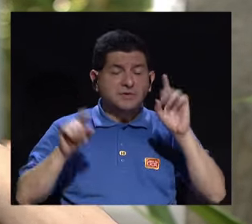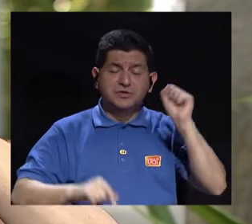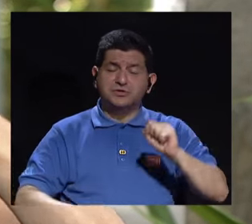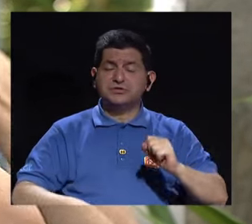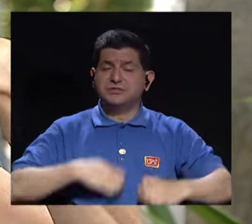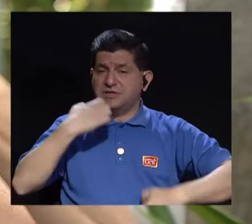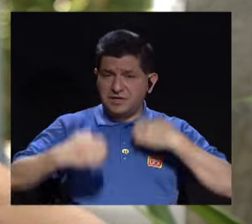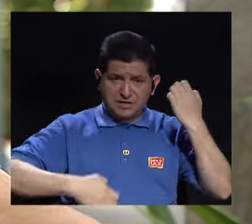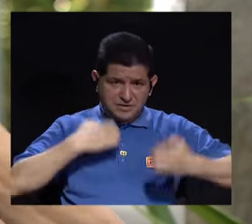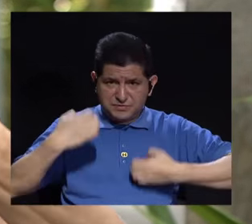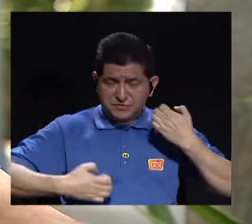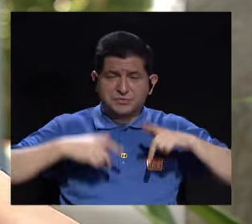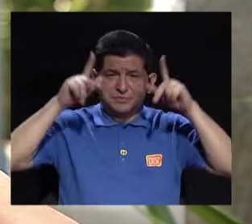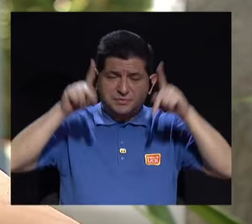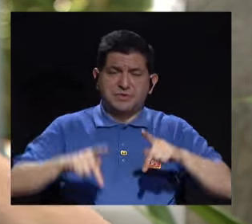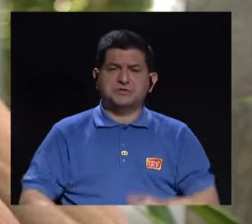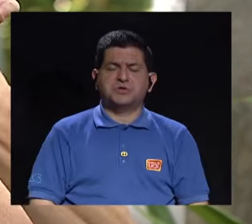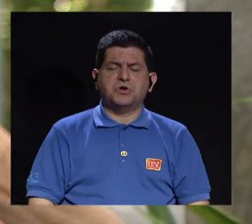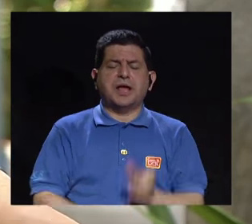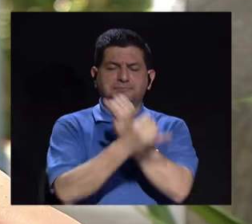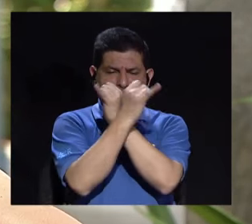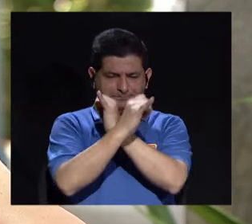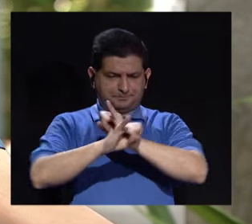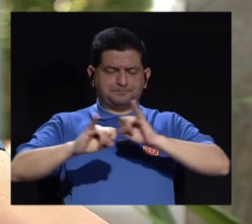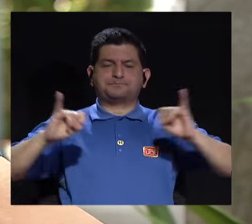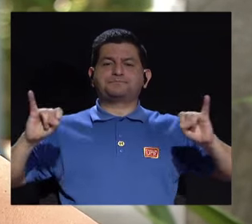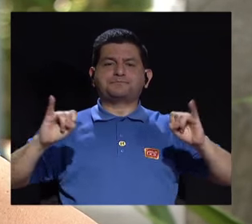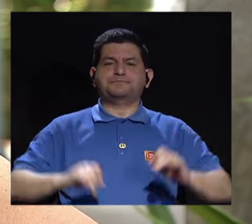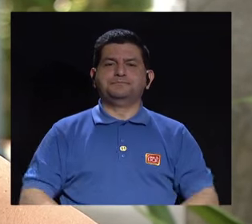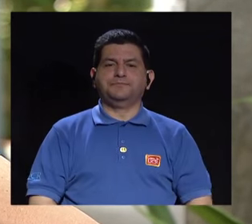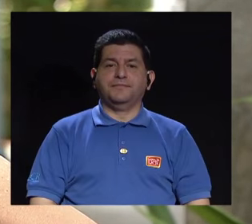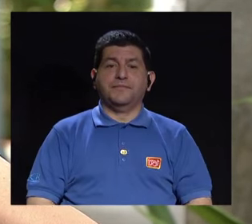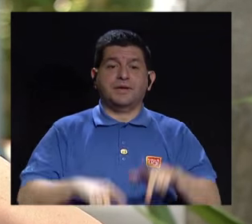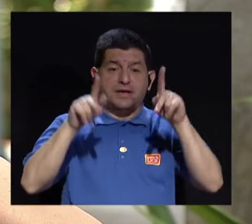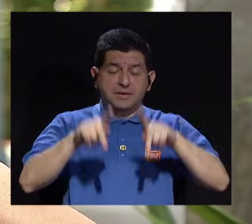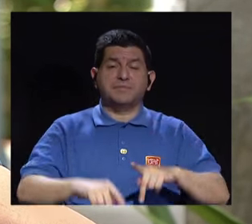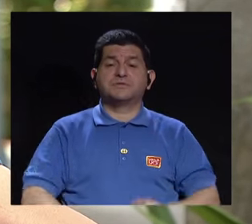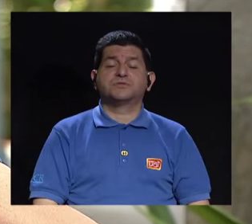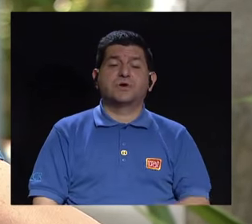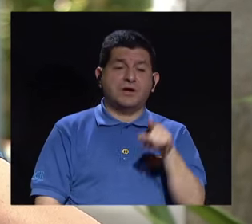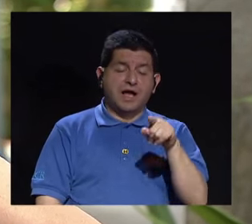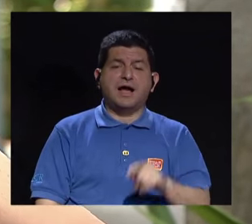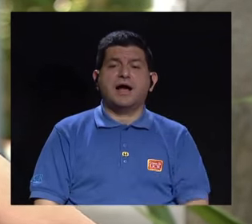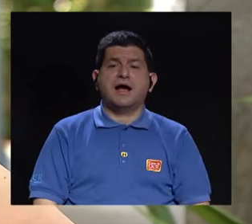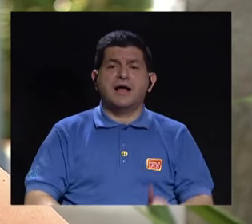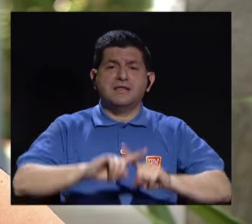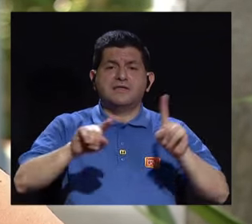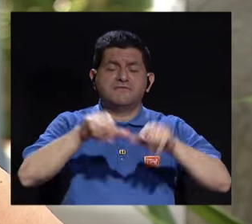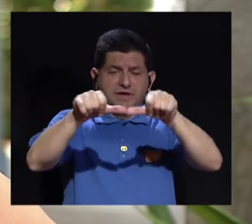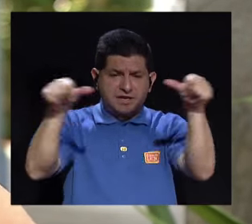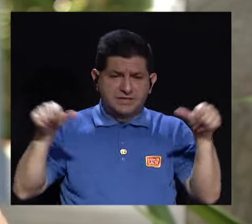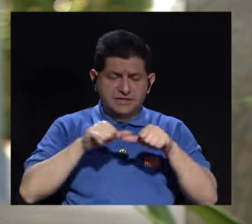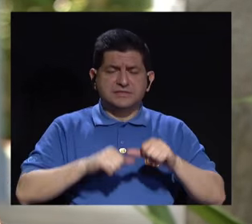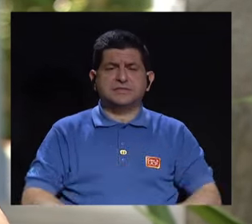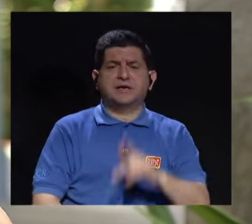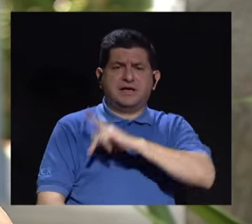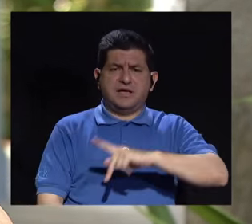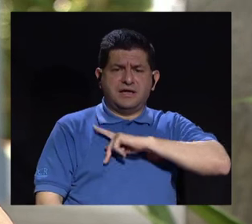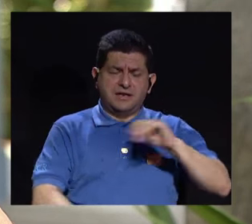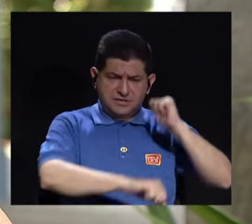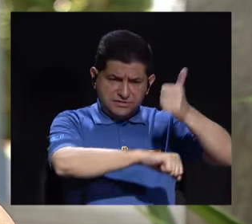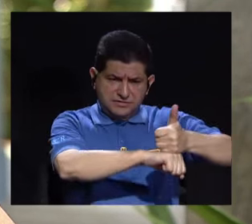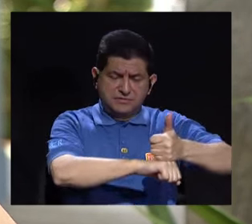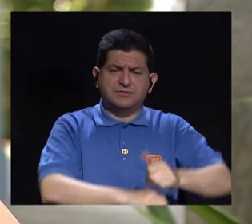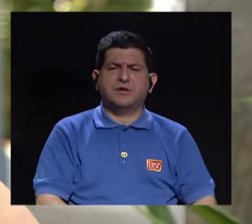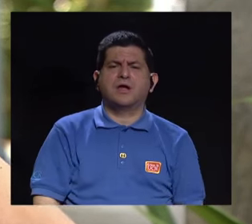pero sí que emocionalmente va como siendo más independiente. Y está definiendo muchos aspectos de su personalidad. Entonces